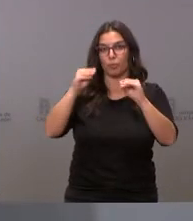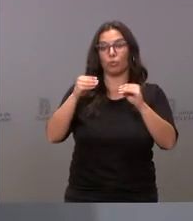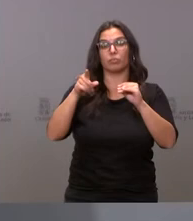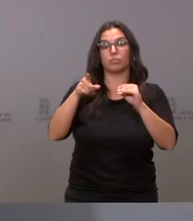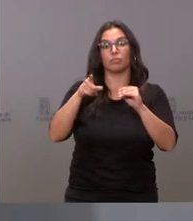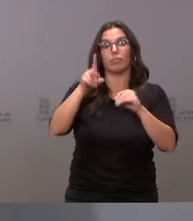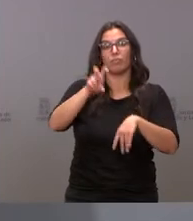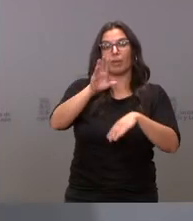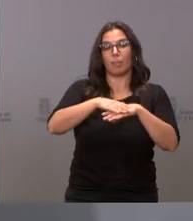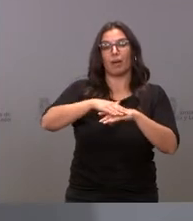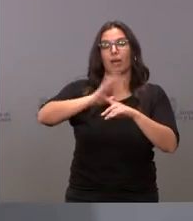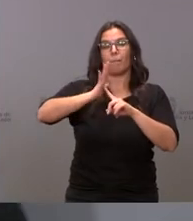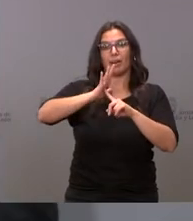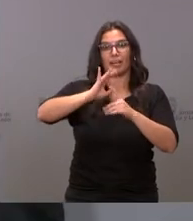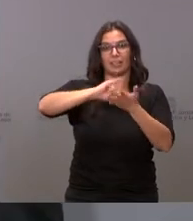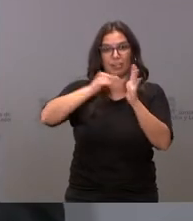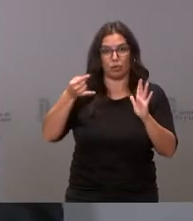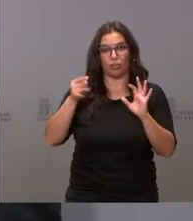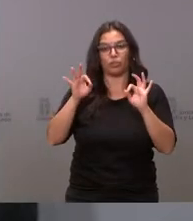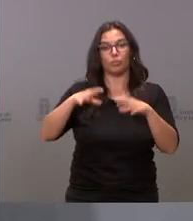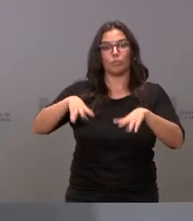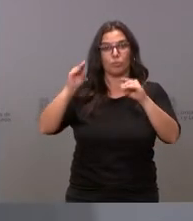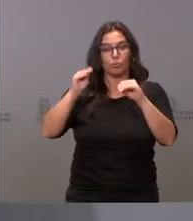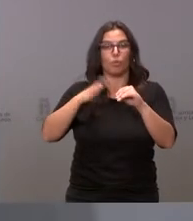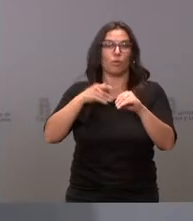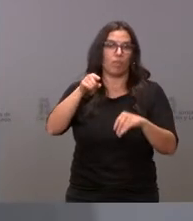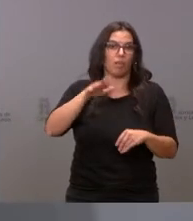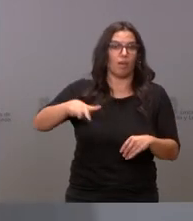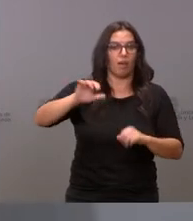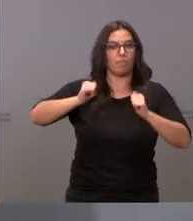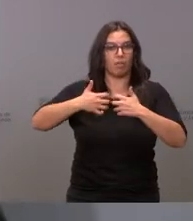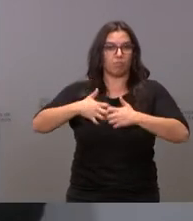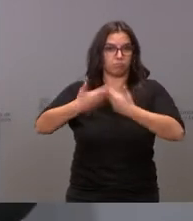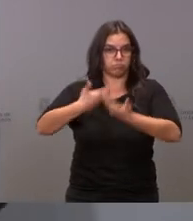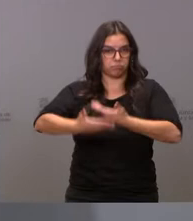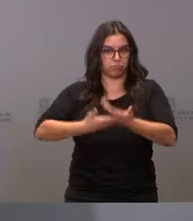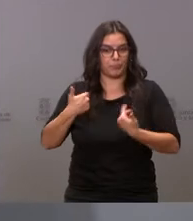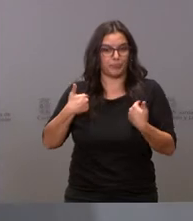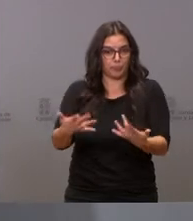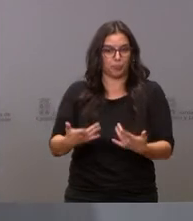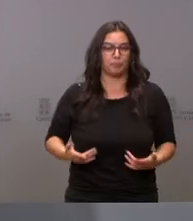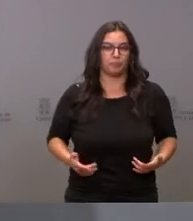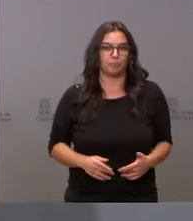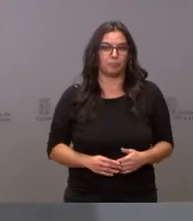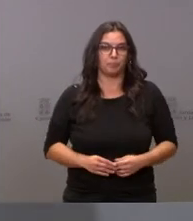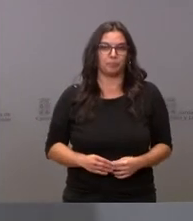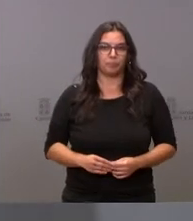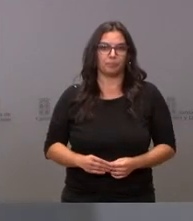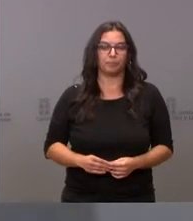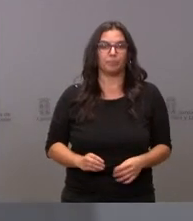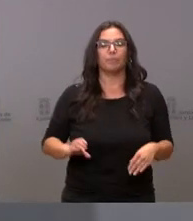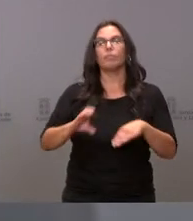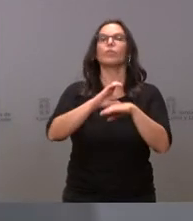al parque tecnológico de Burgos, para poder así iniciar su actividad a la mayor brevedad posible. La